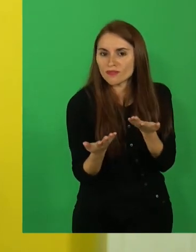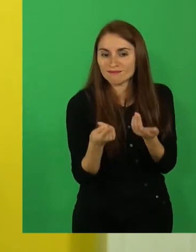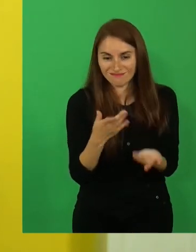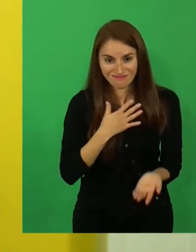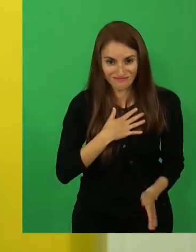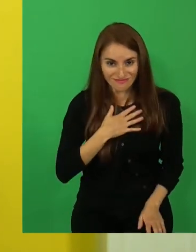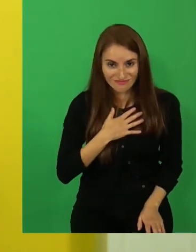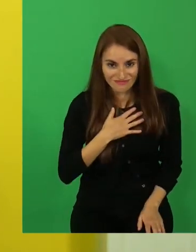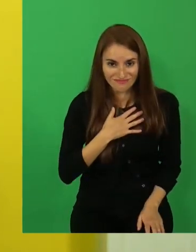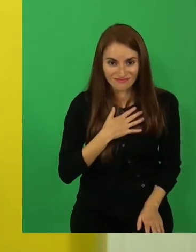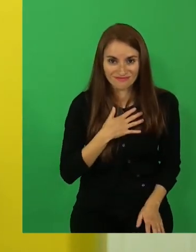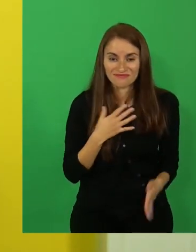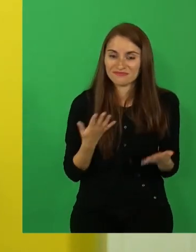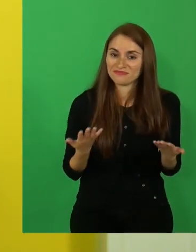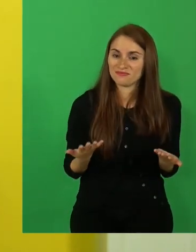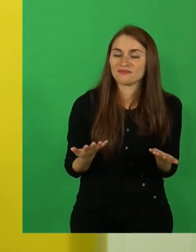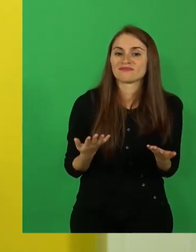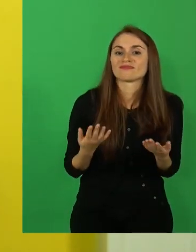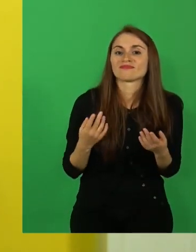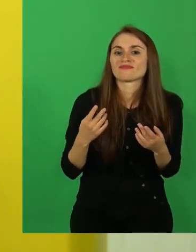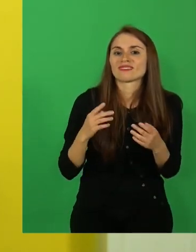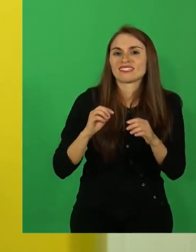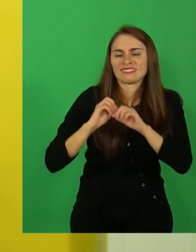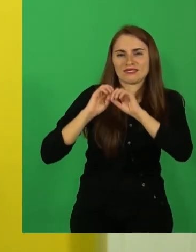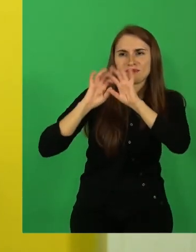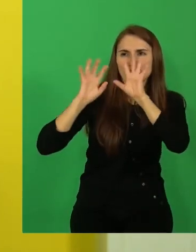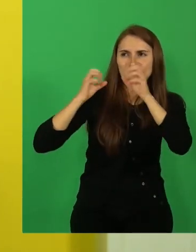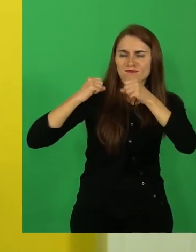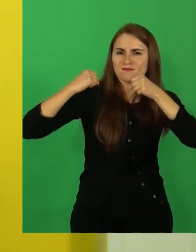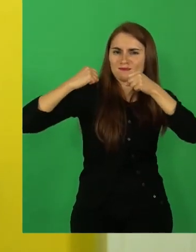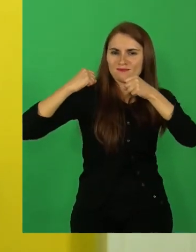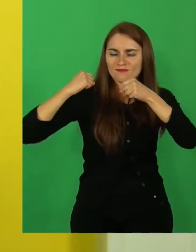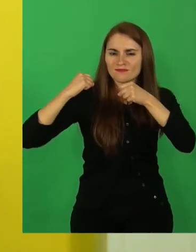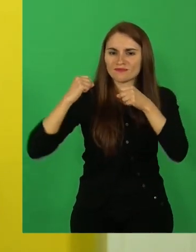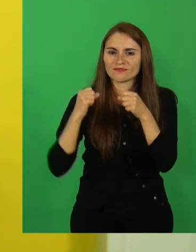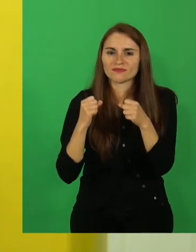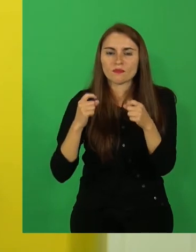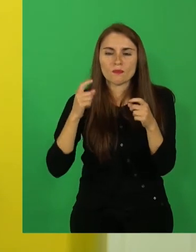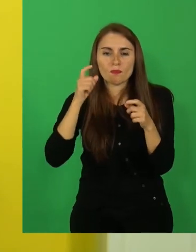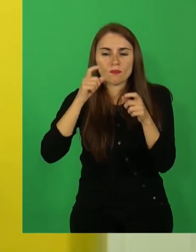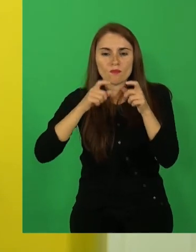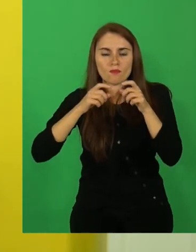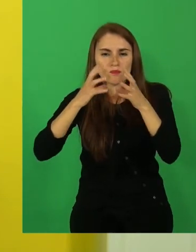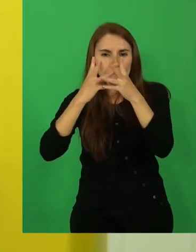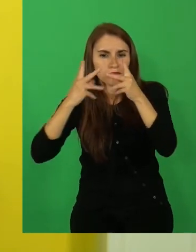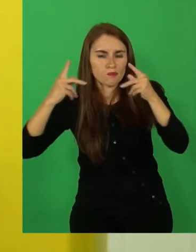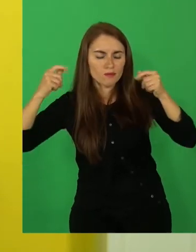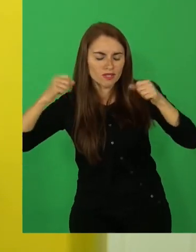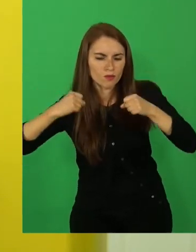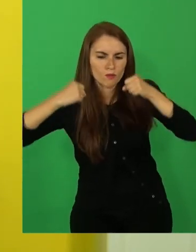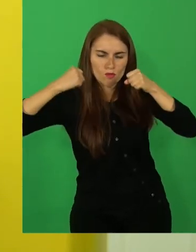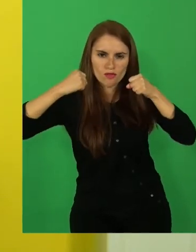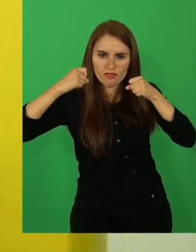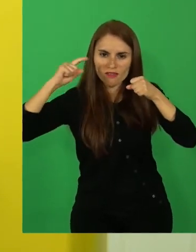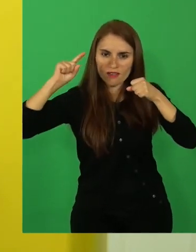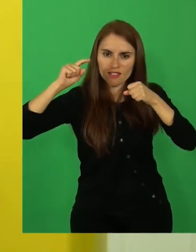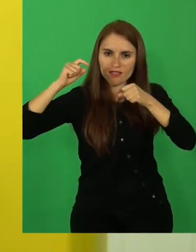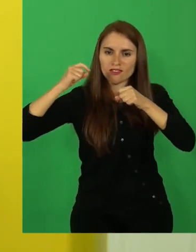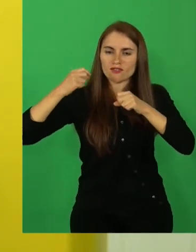gustó? Seres mitológicos, seres con poder, que